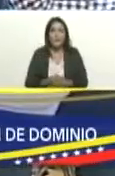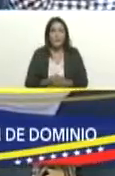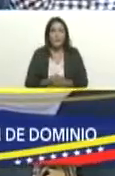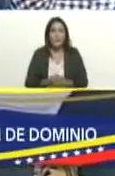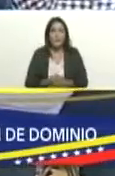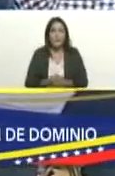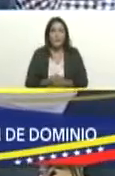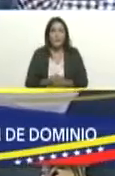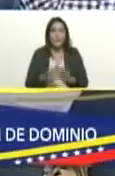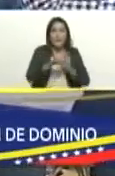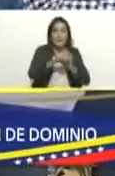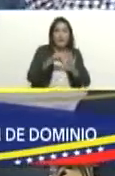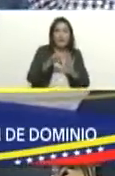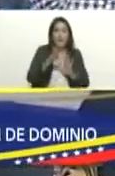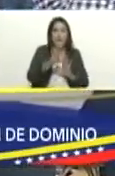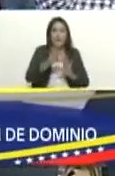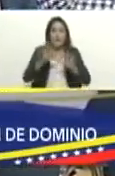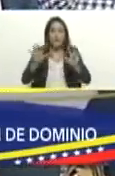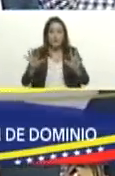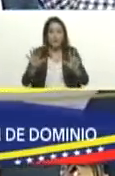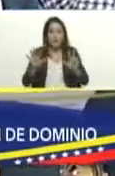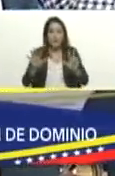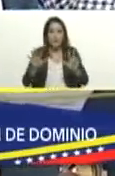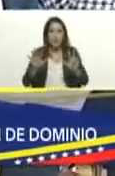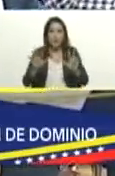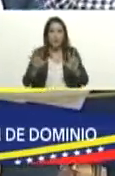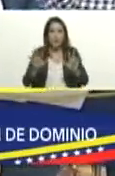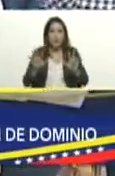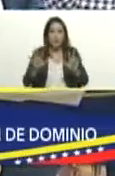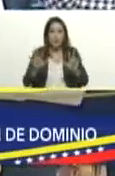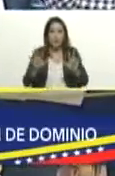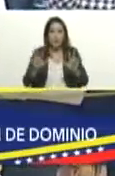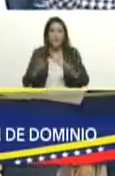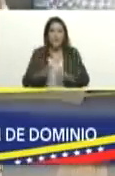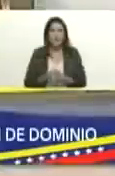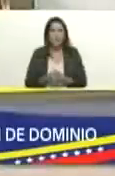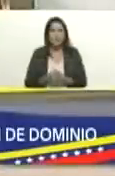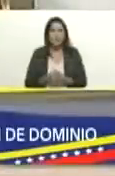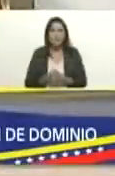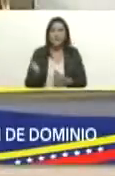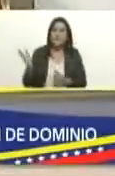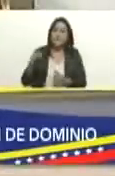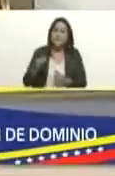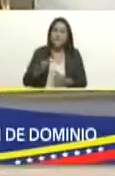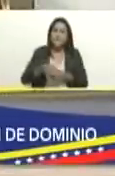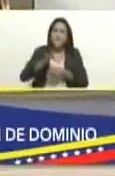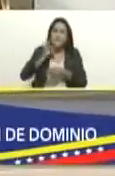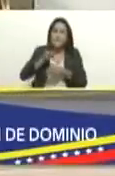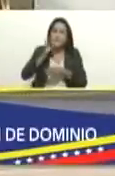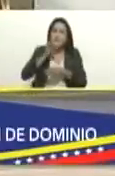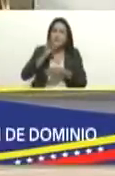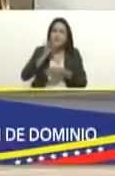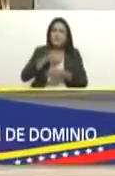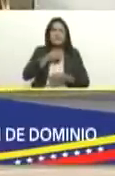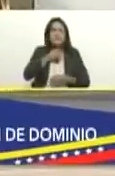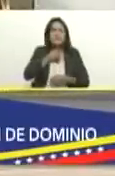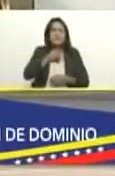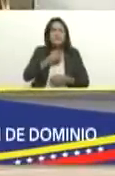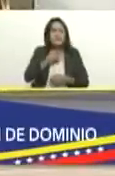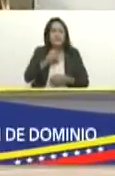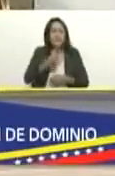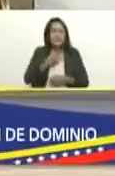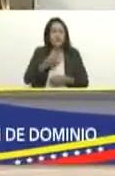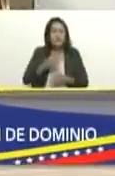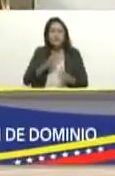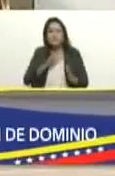artículo 48 tráeme otra manzanilla porque es que la voz no aclara